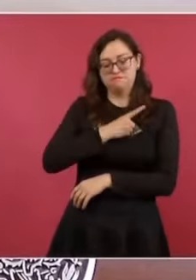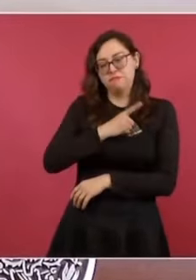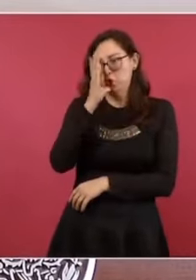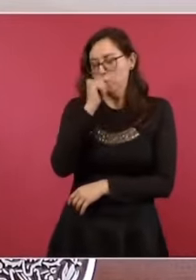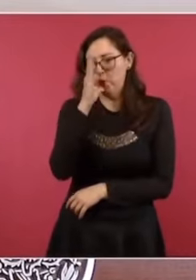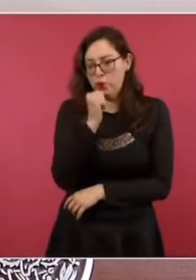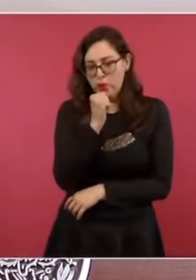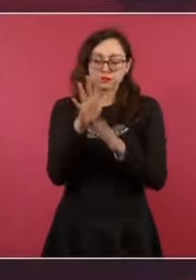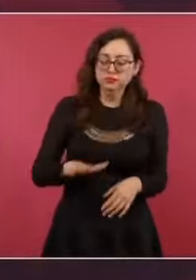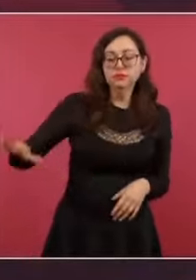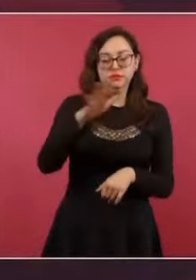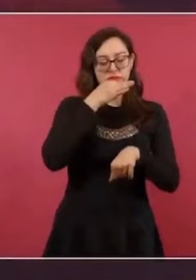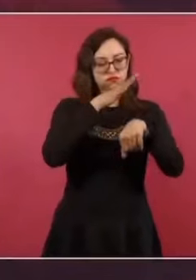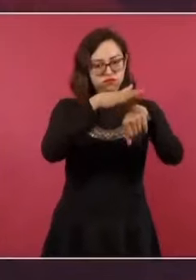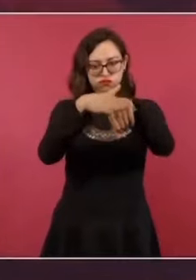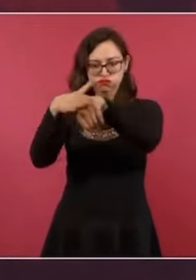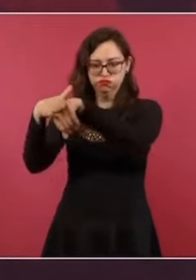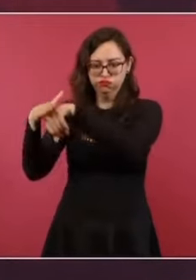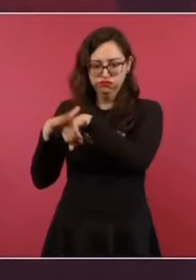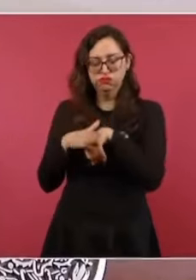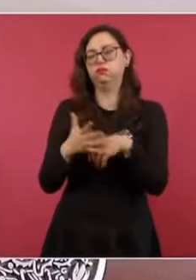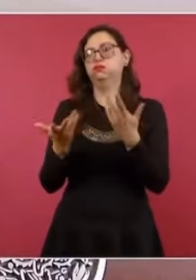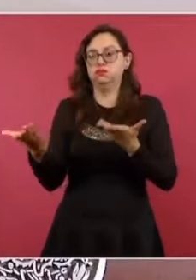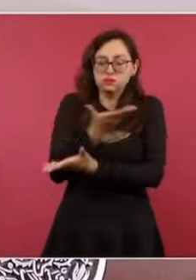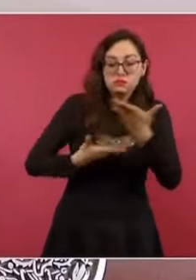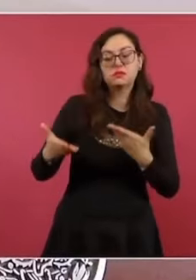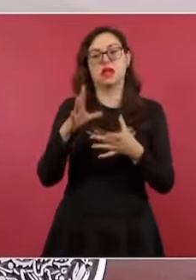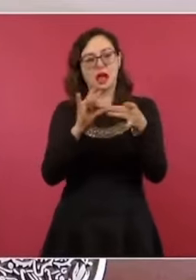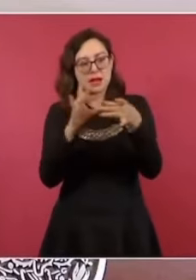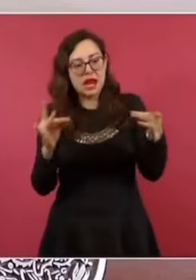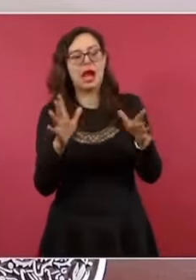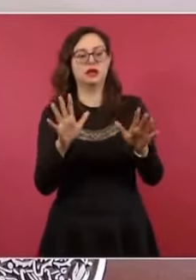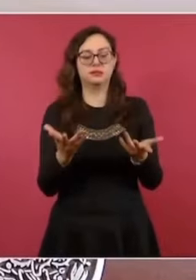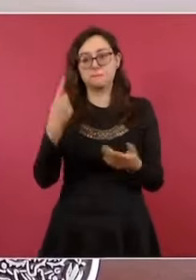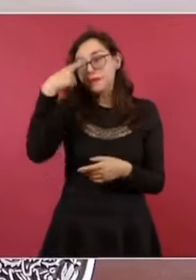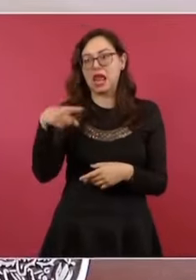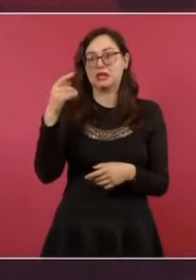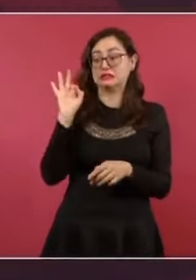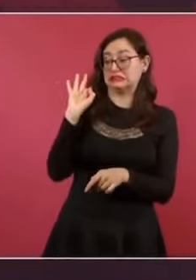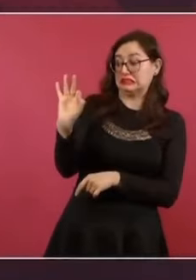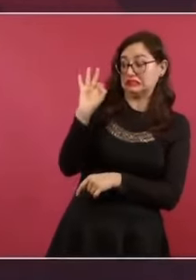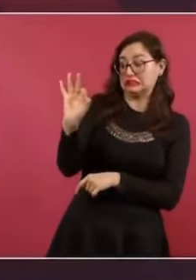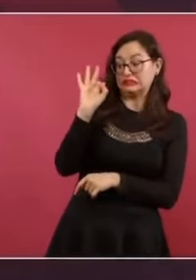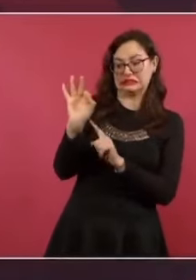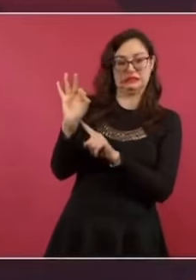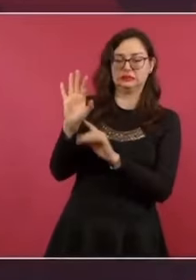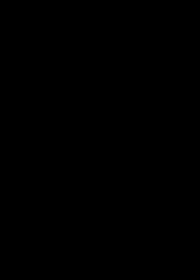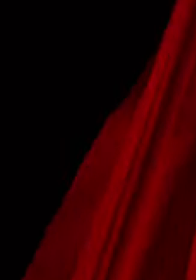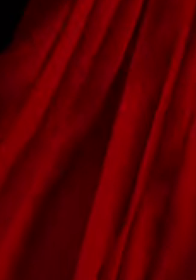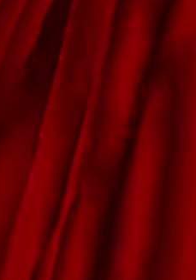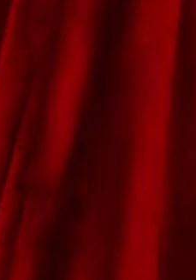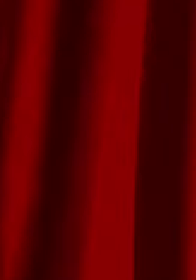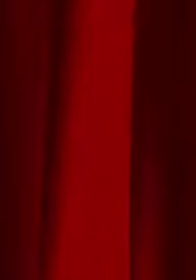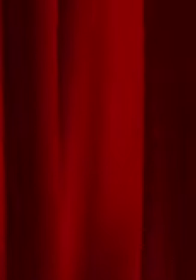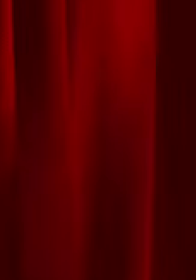una labor de convencimiento, orientación en contra de la manipulación.